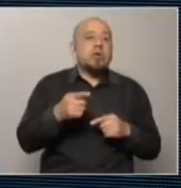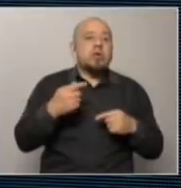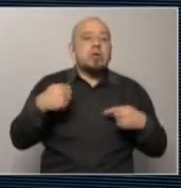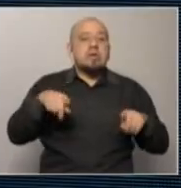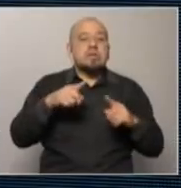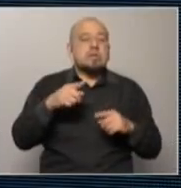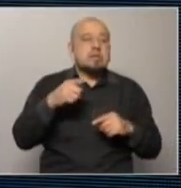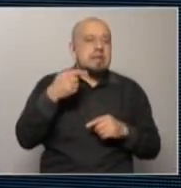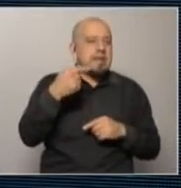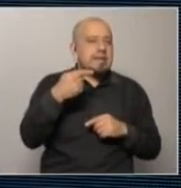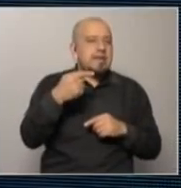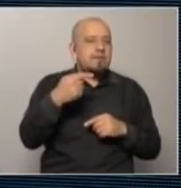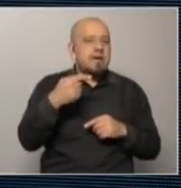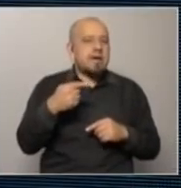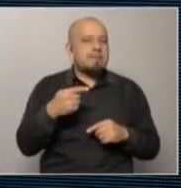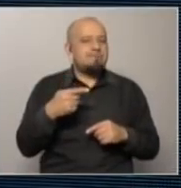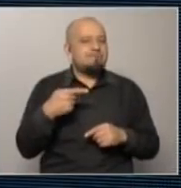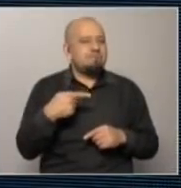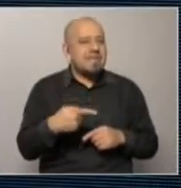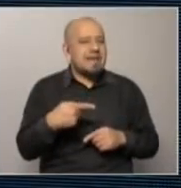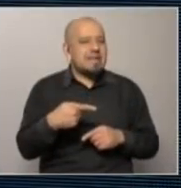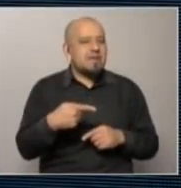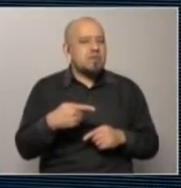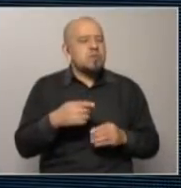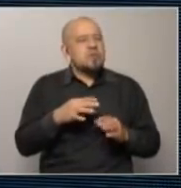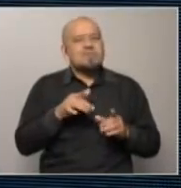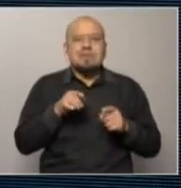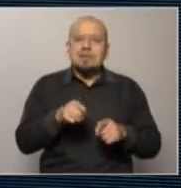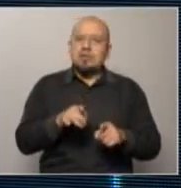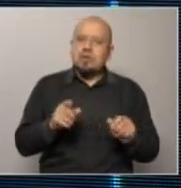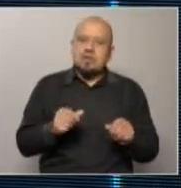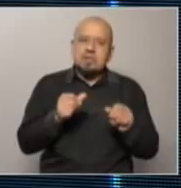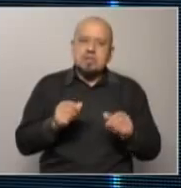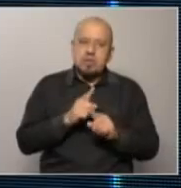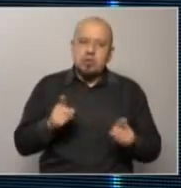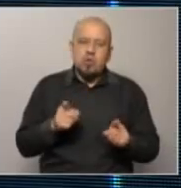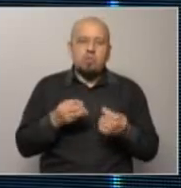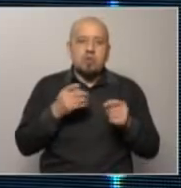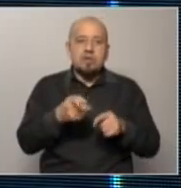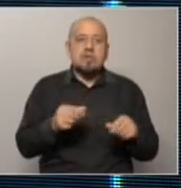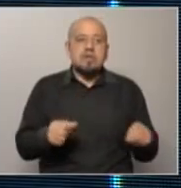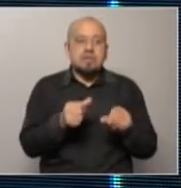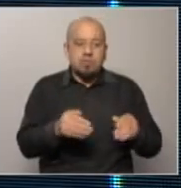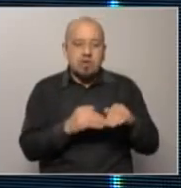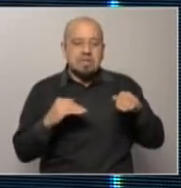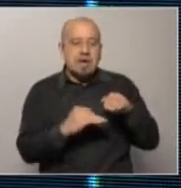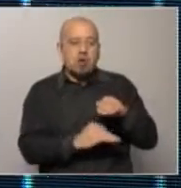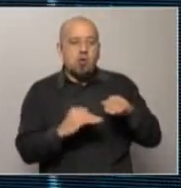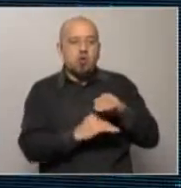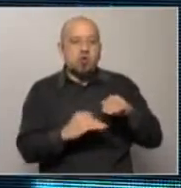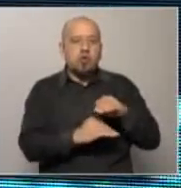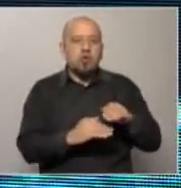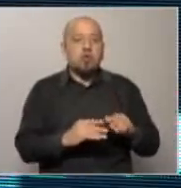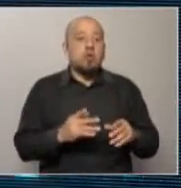precisamente eso no es lo que tenemos que hacer porque si hacemos ese ahorro este la